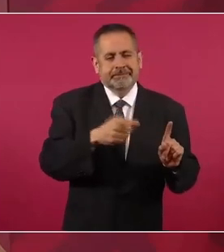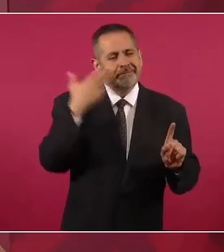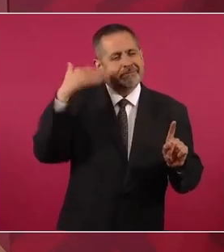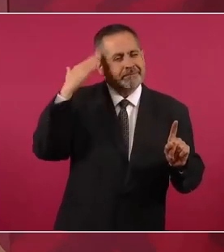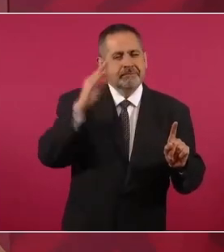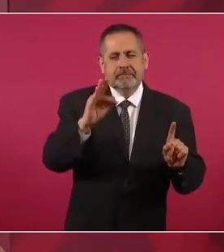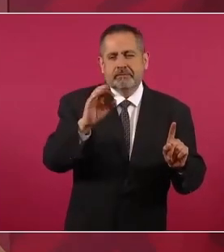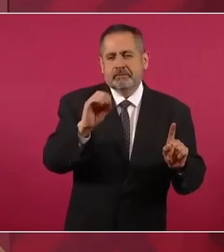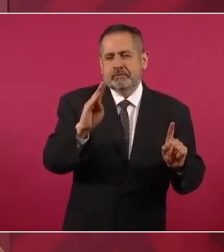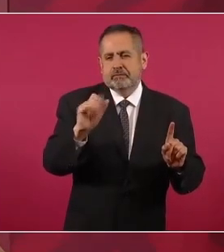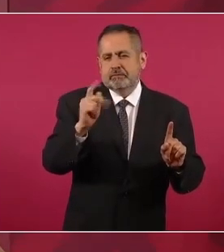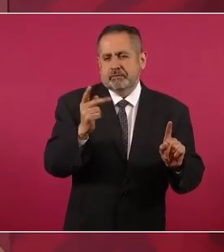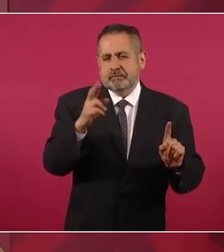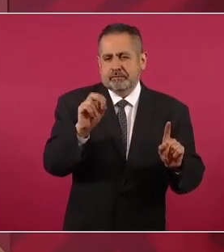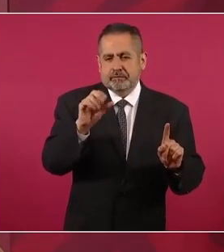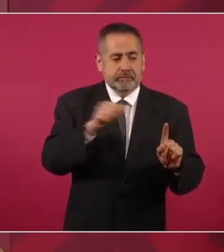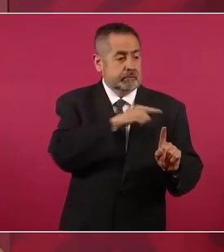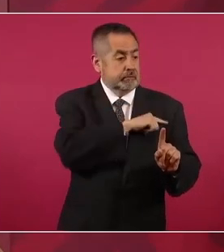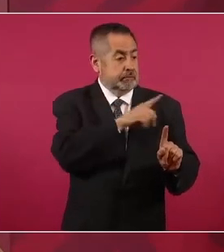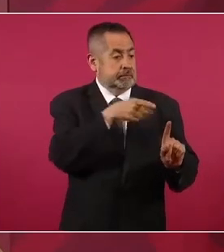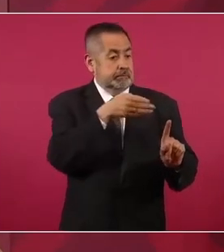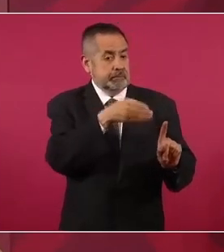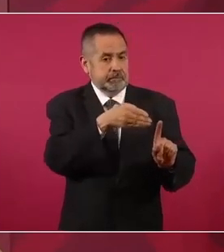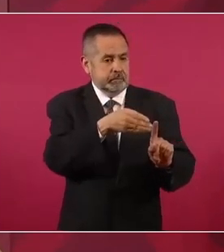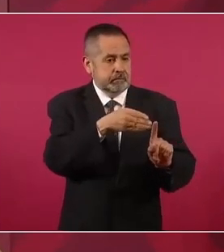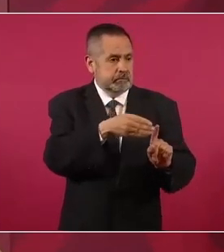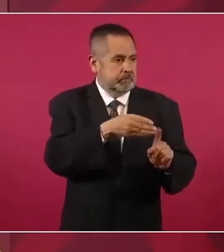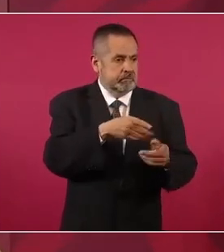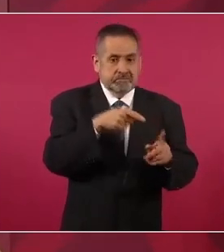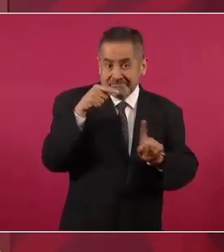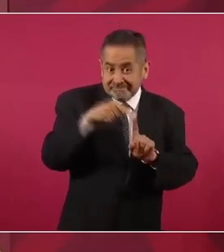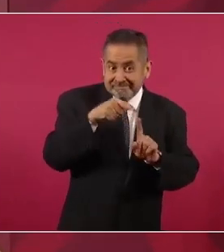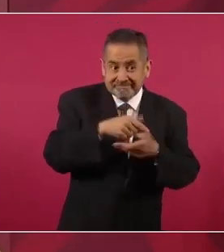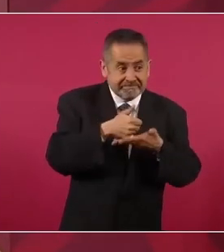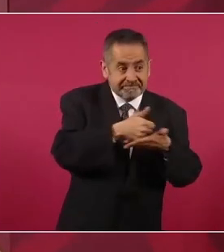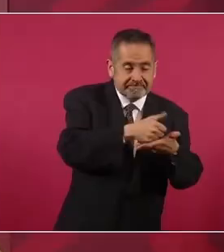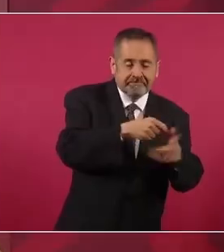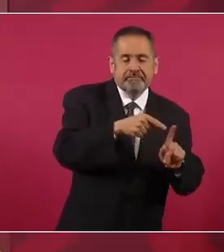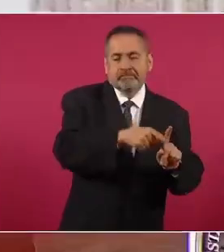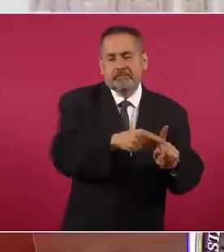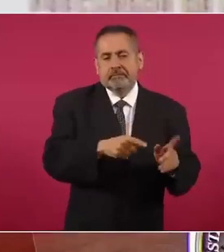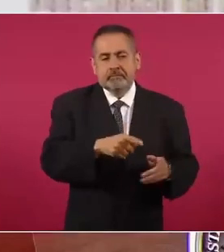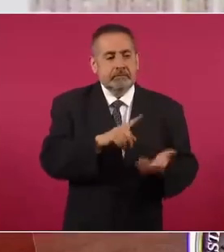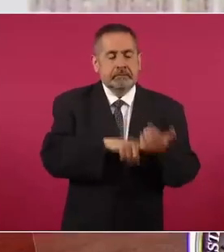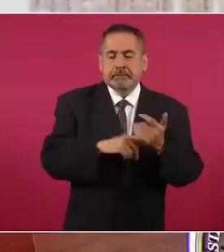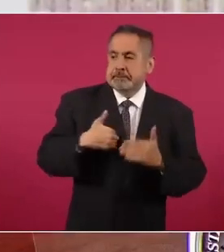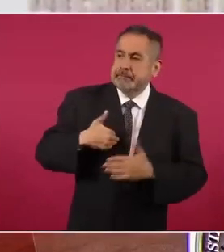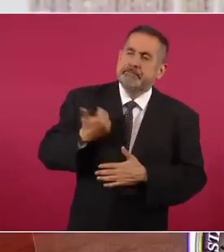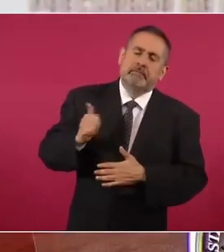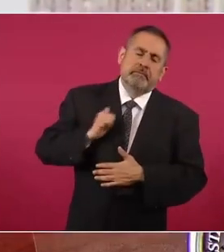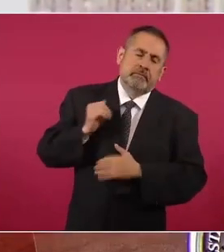y beneficiarios de la política